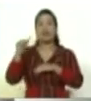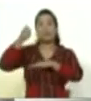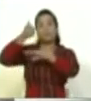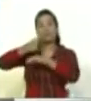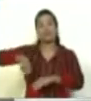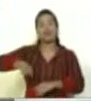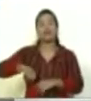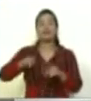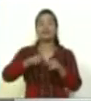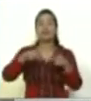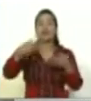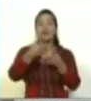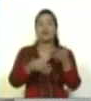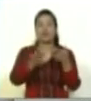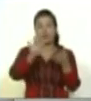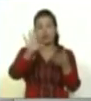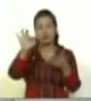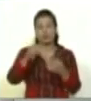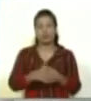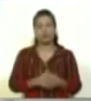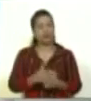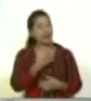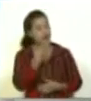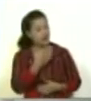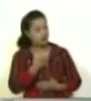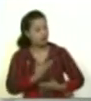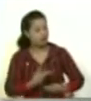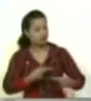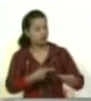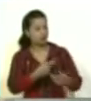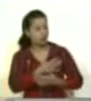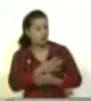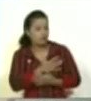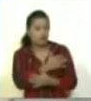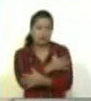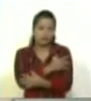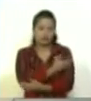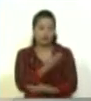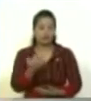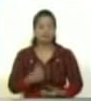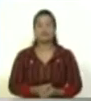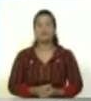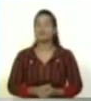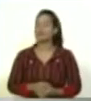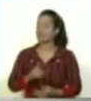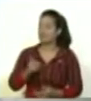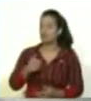¿Qué es la comunicación?